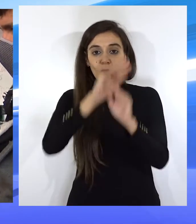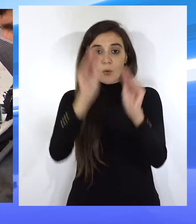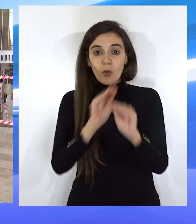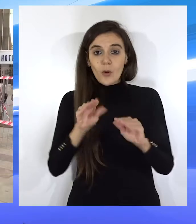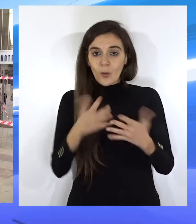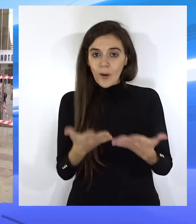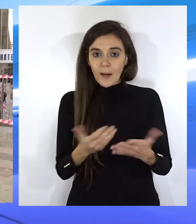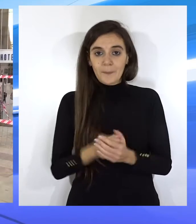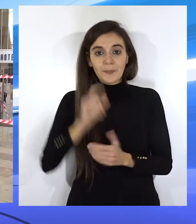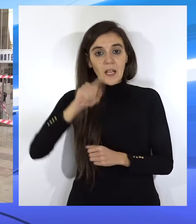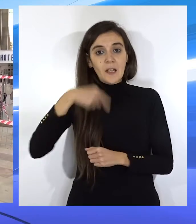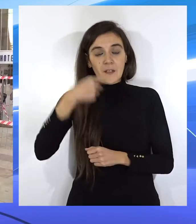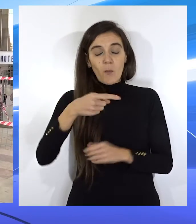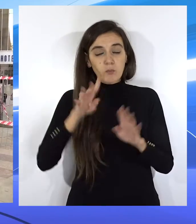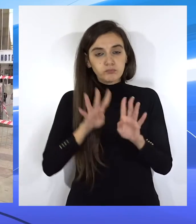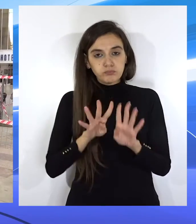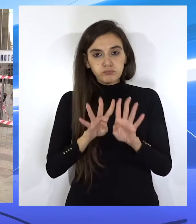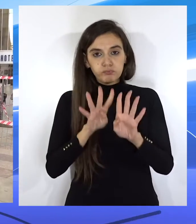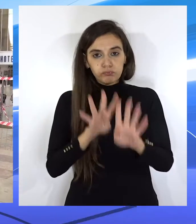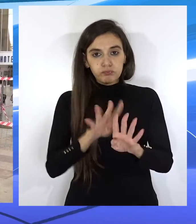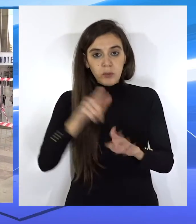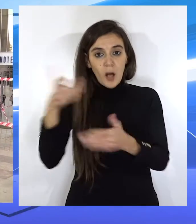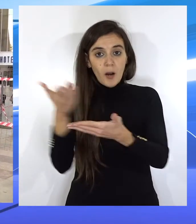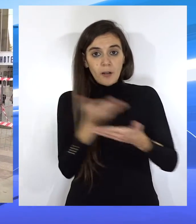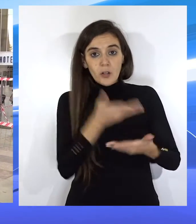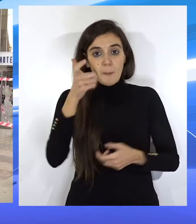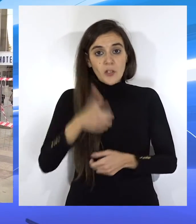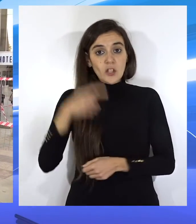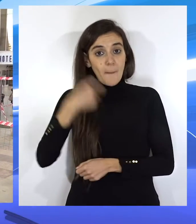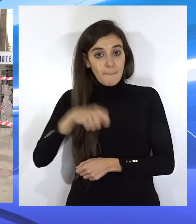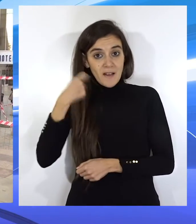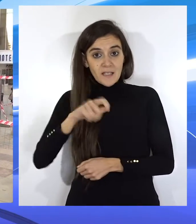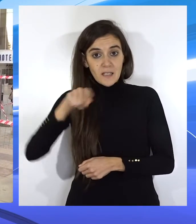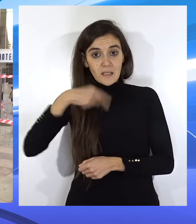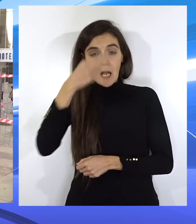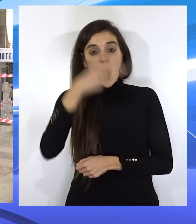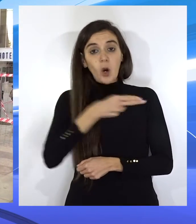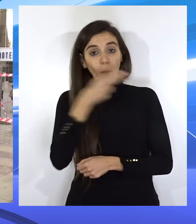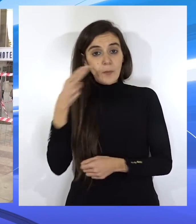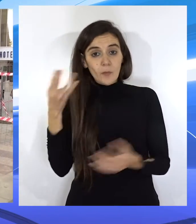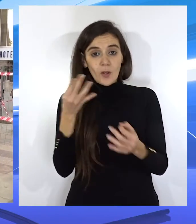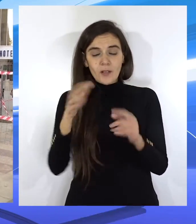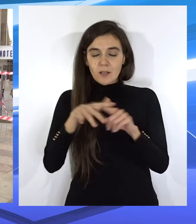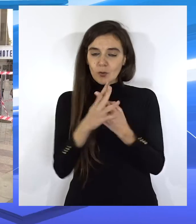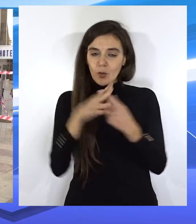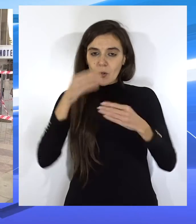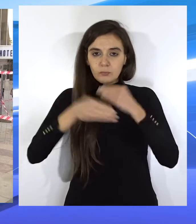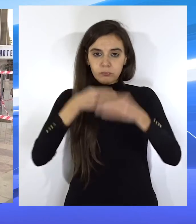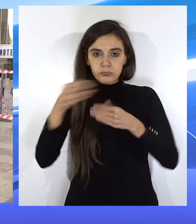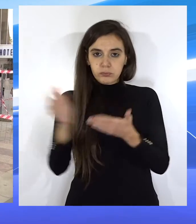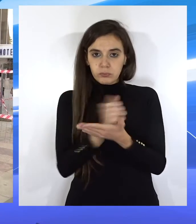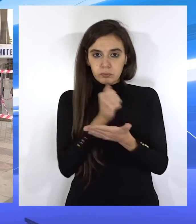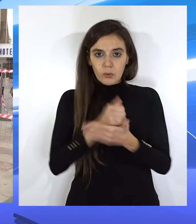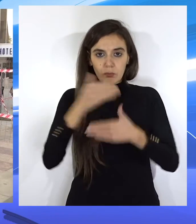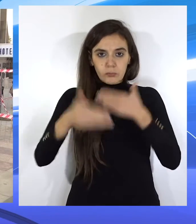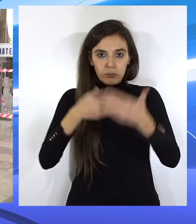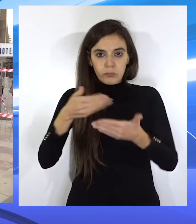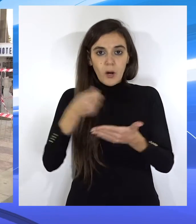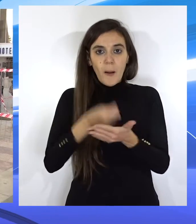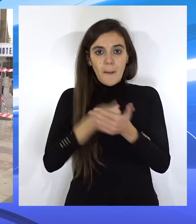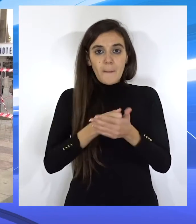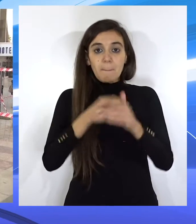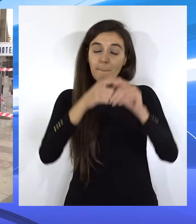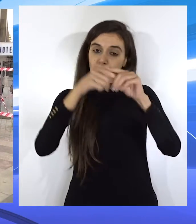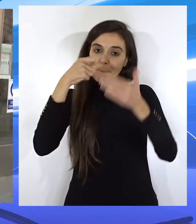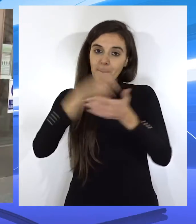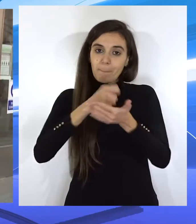pueden solucionar". Al poco de la concentración han sido recibidos por el presidente... ...que se ha comprometido a hacer todo lo posible... ...para agilizar el cobro de la